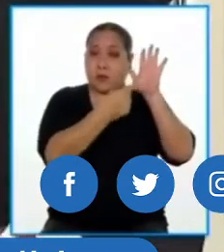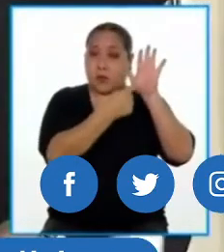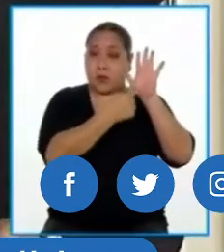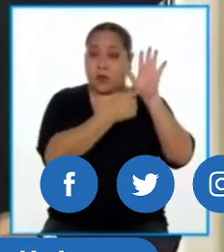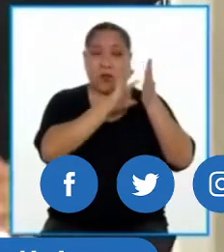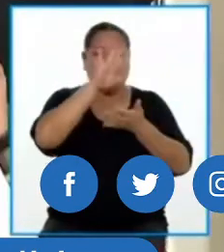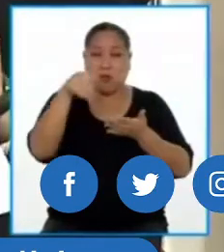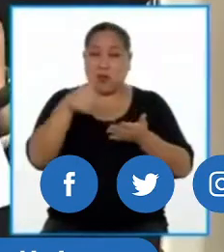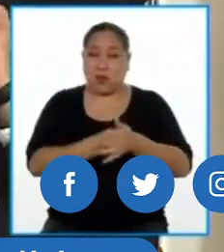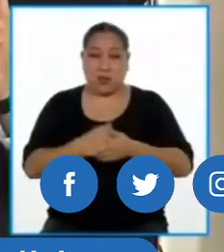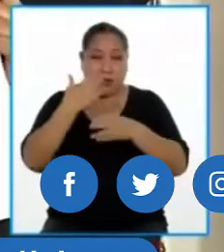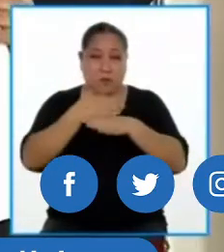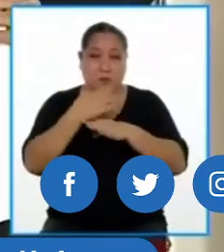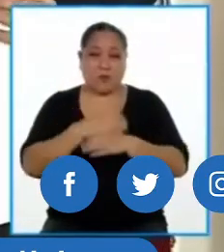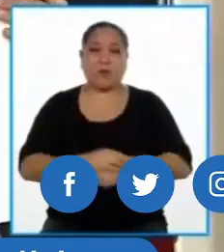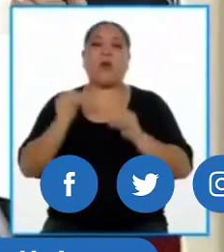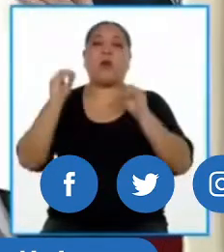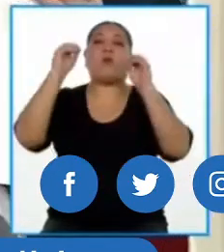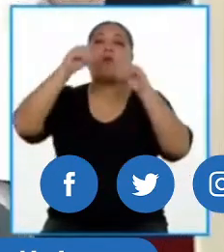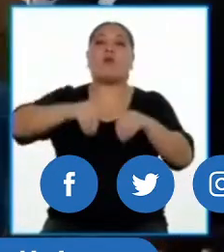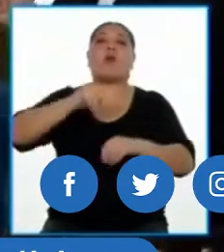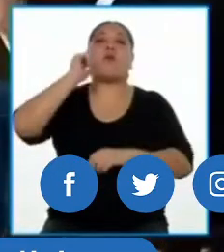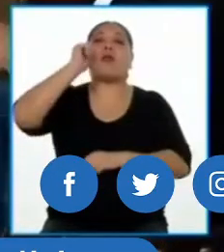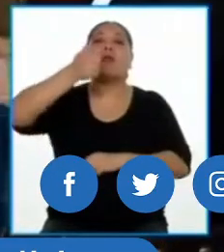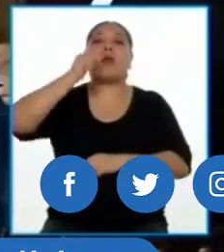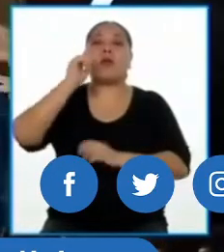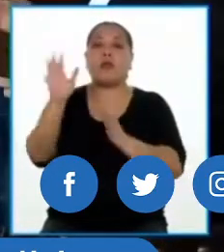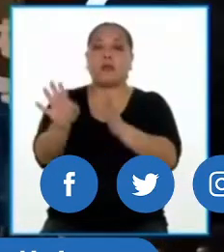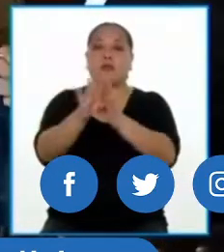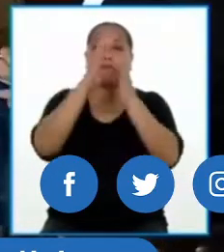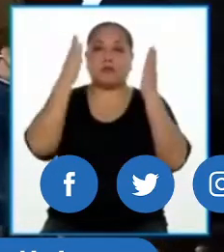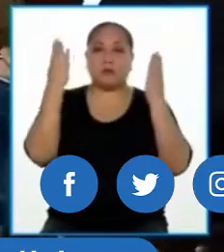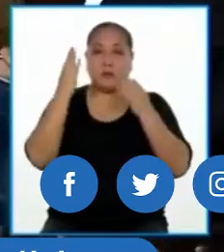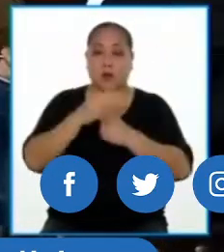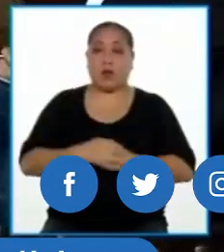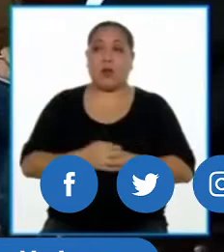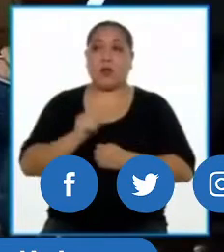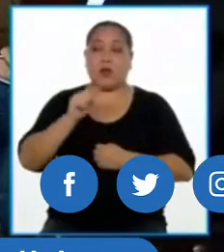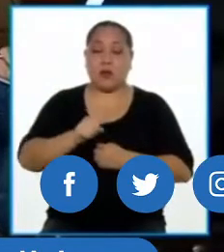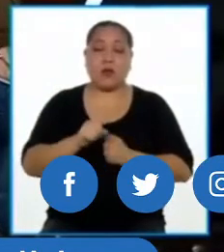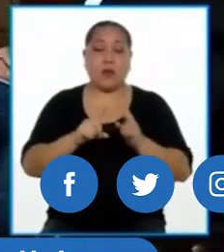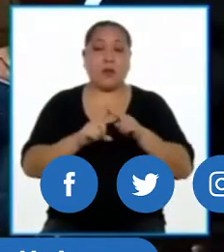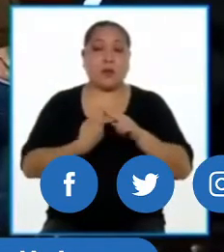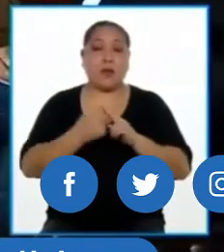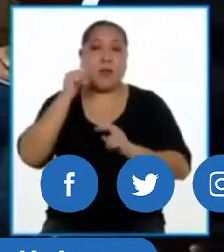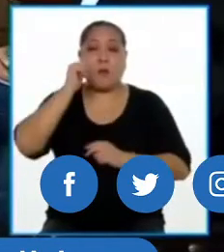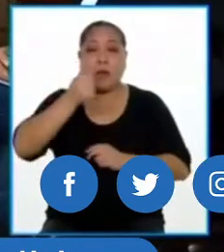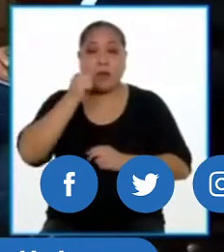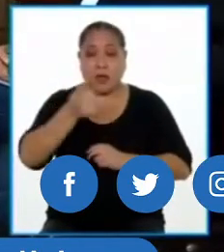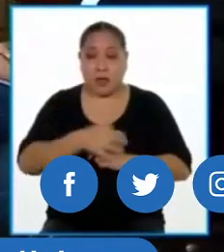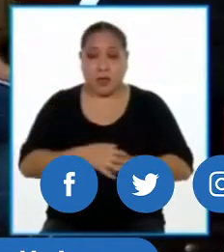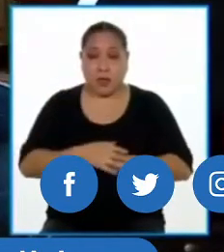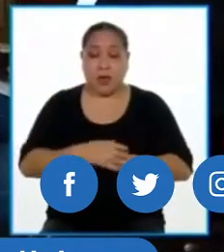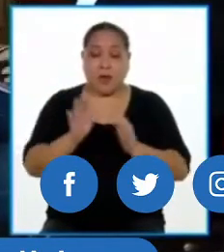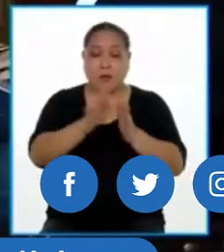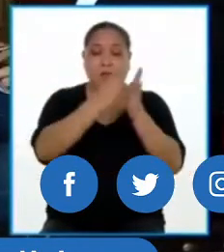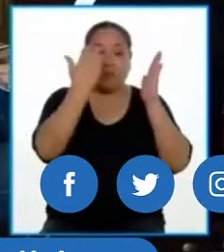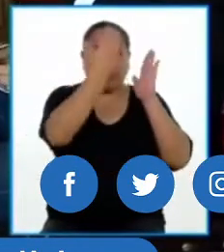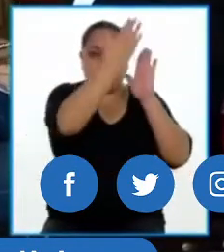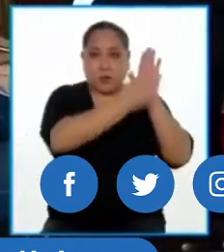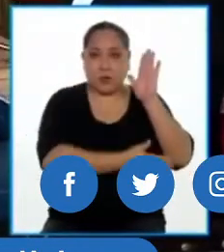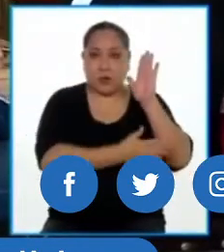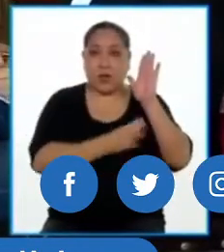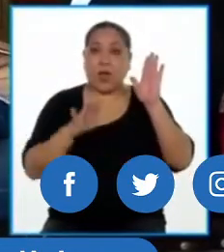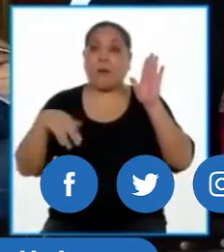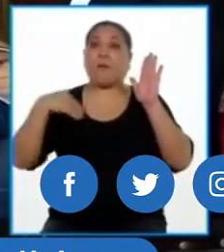estas medidas, será publicada el día de mañana, y por tanto, entrará en vigencia pasado mañana, es decir,